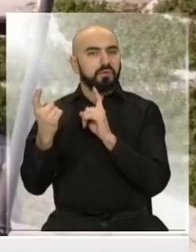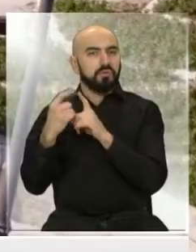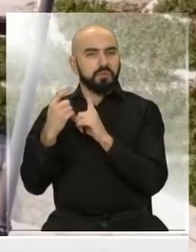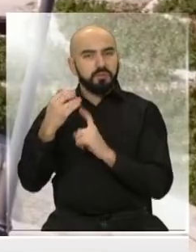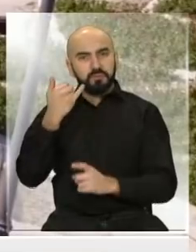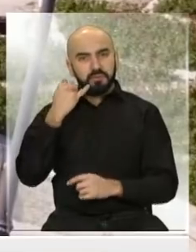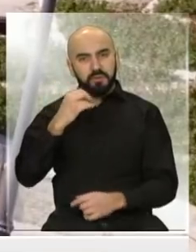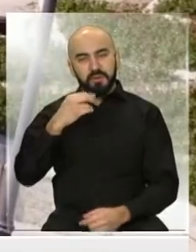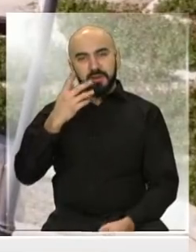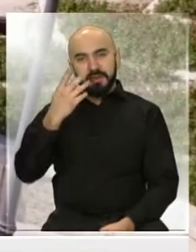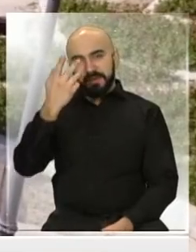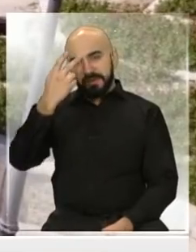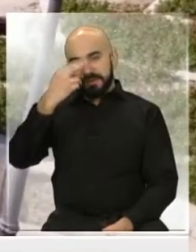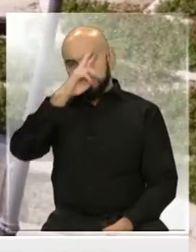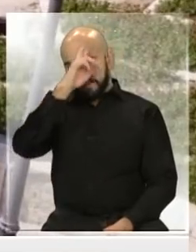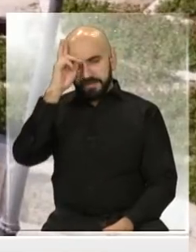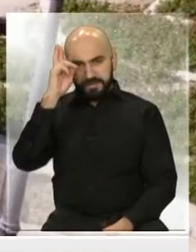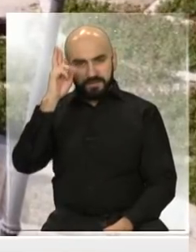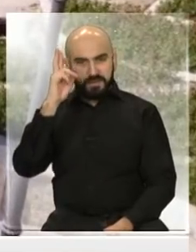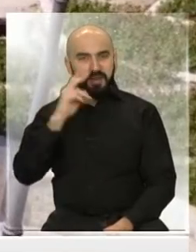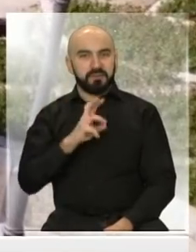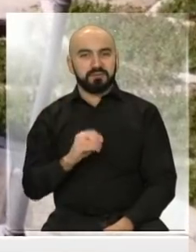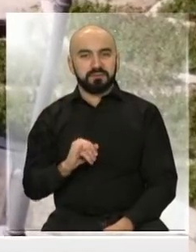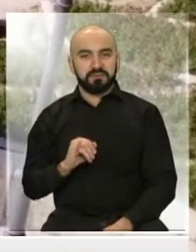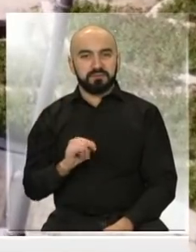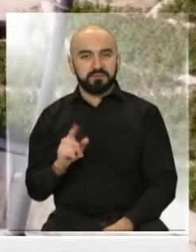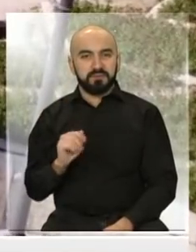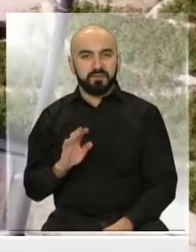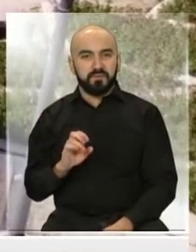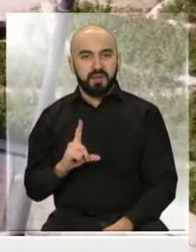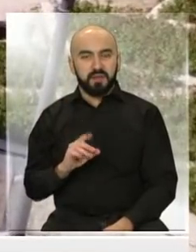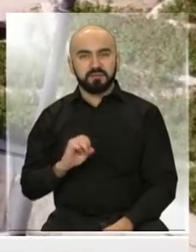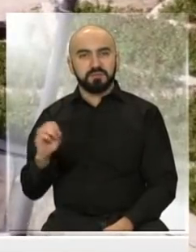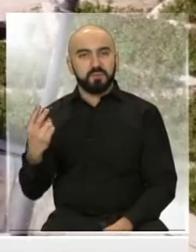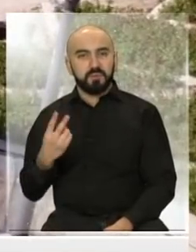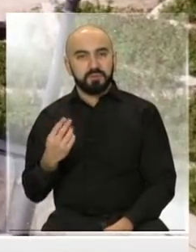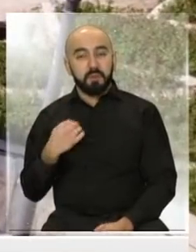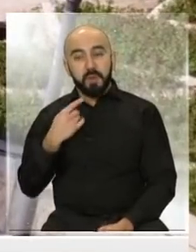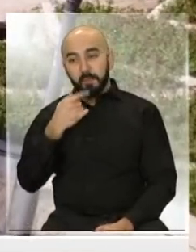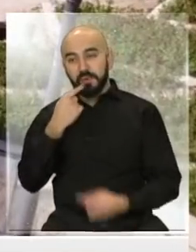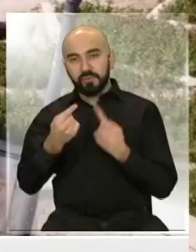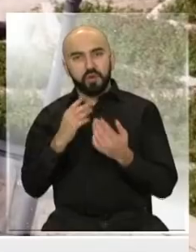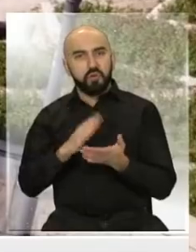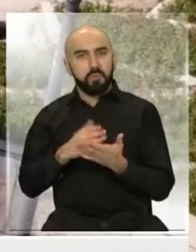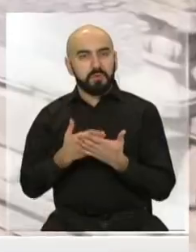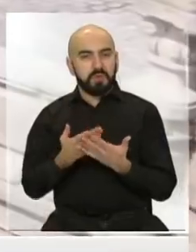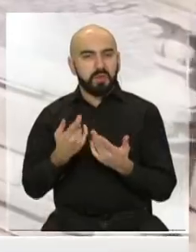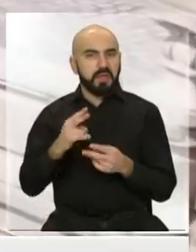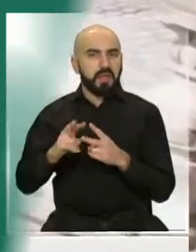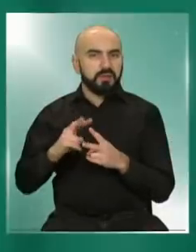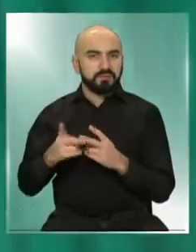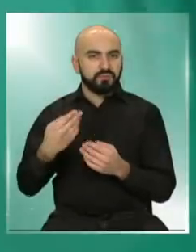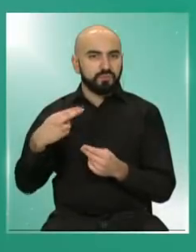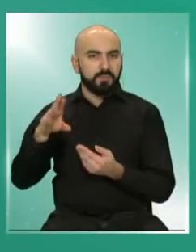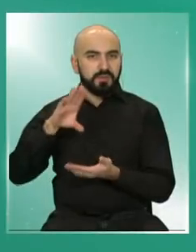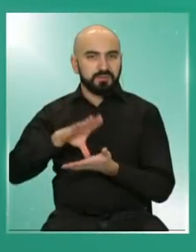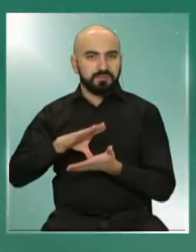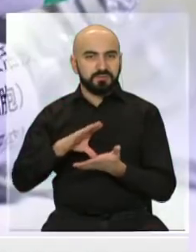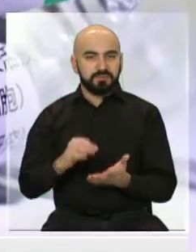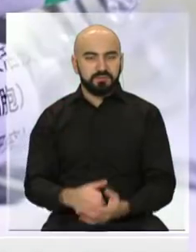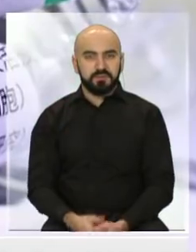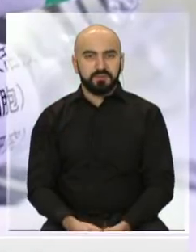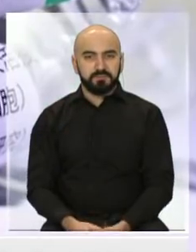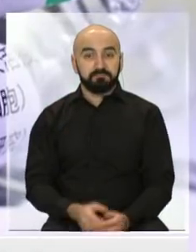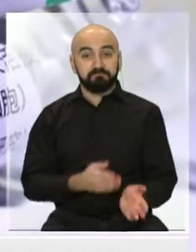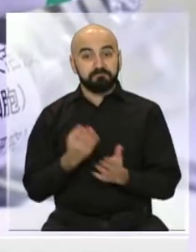para comentar cómo lo había hecho ese país. Vamos con otra información que nos lleva, fíjense con una